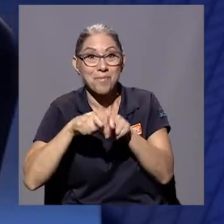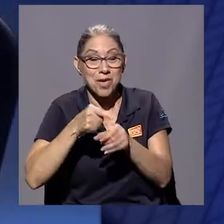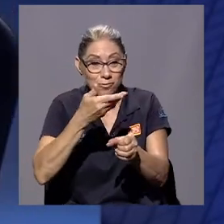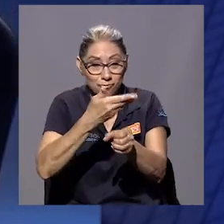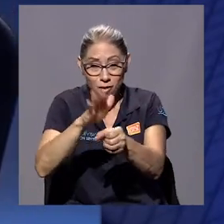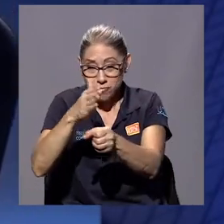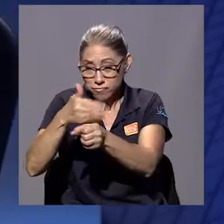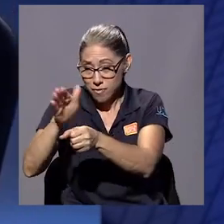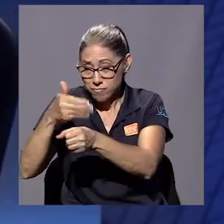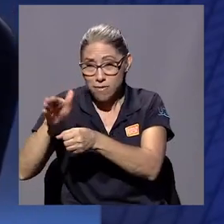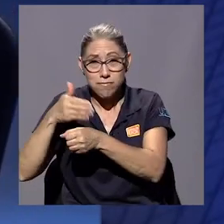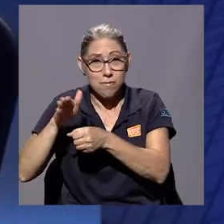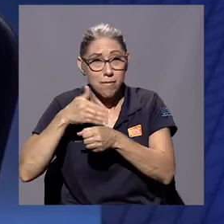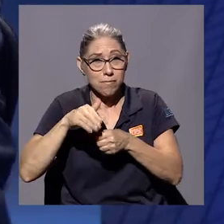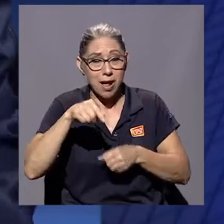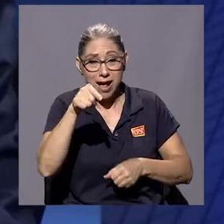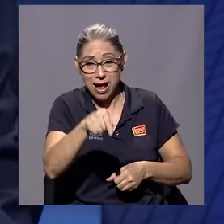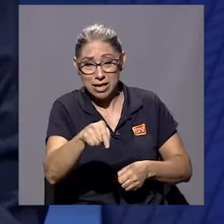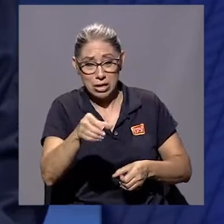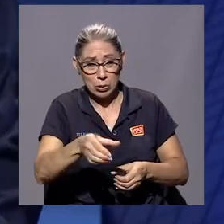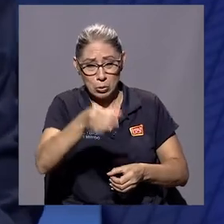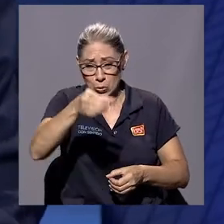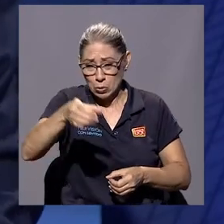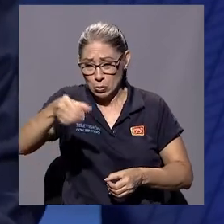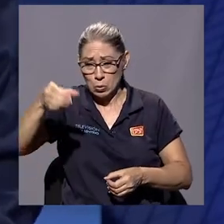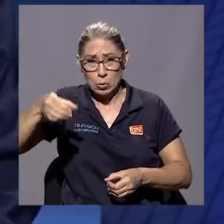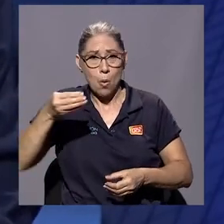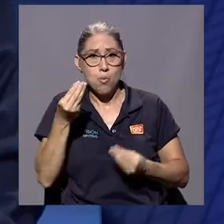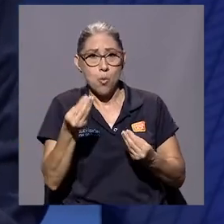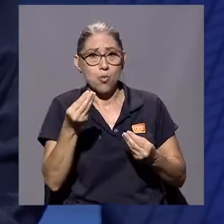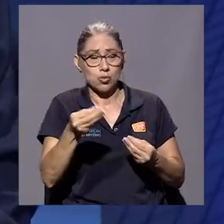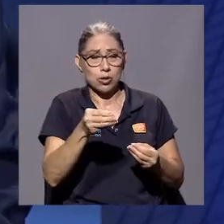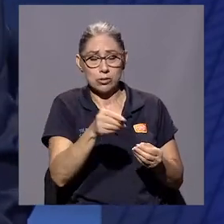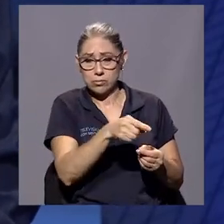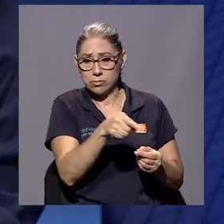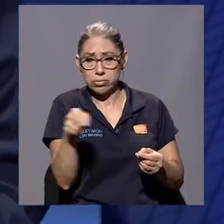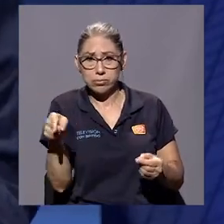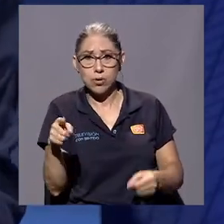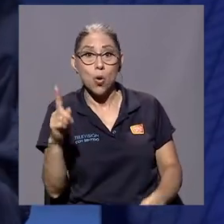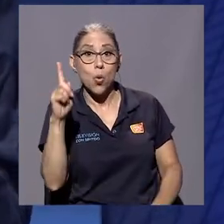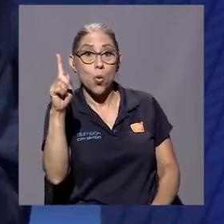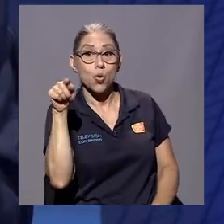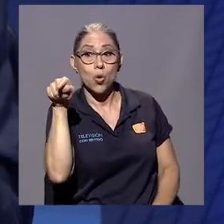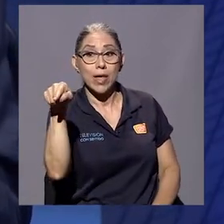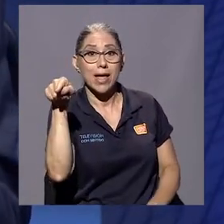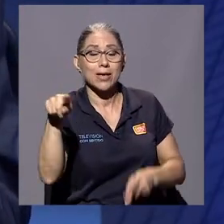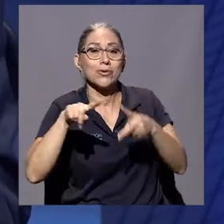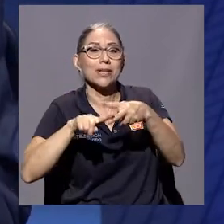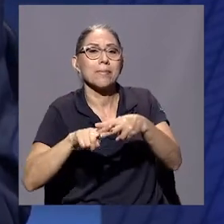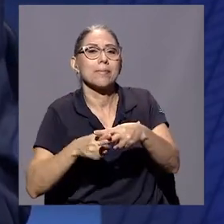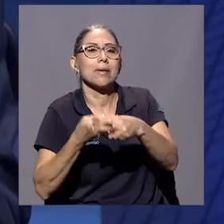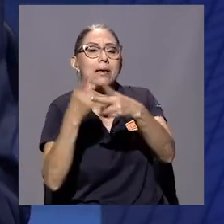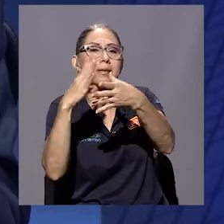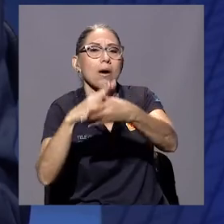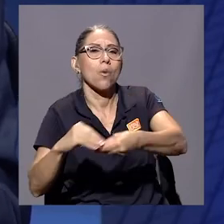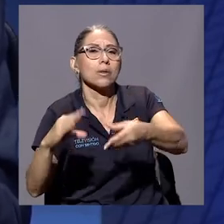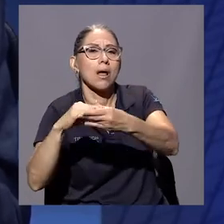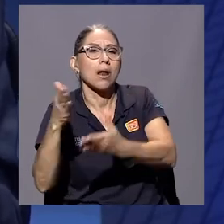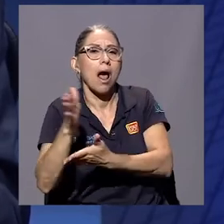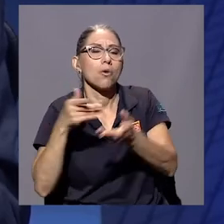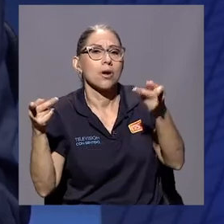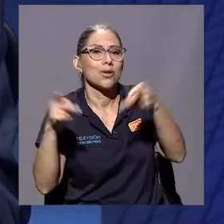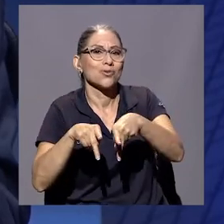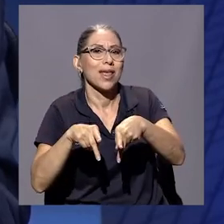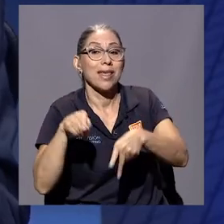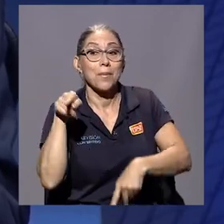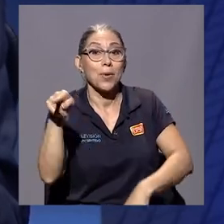tienen acumuladas ahí un montón de botellas en el centro de la mesa. Y uno de ellos empieza a contar algo que le